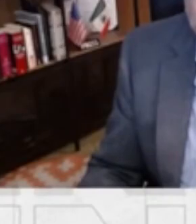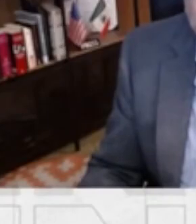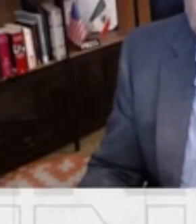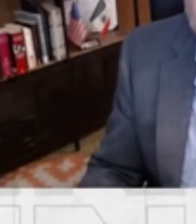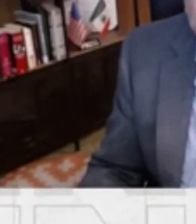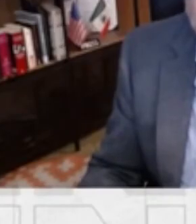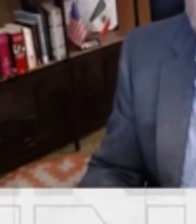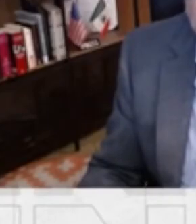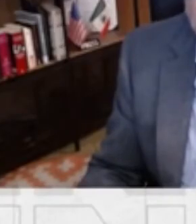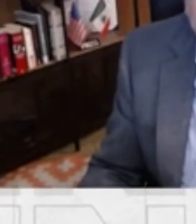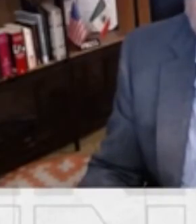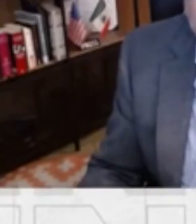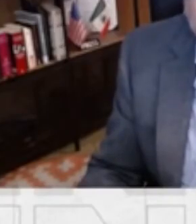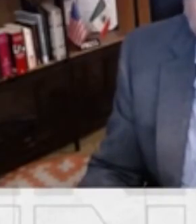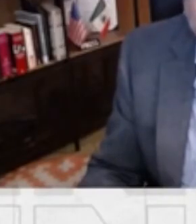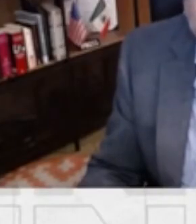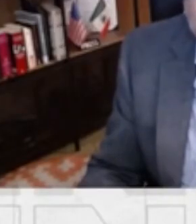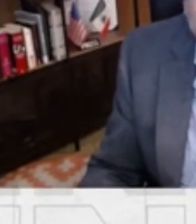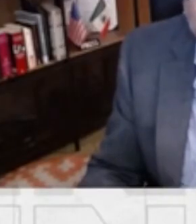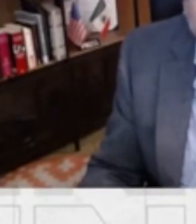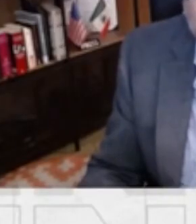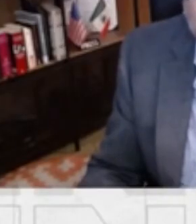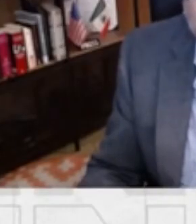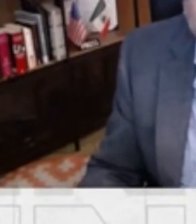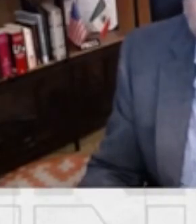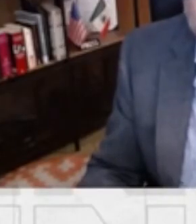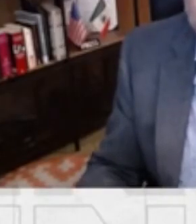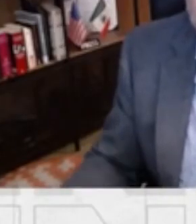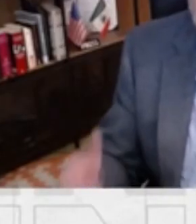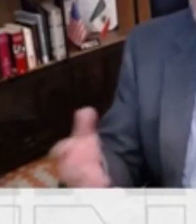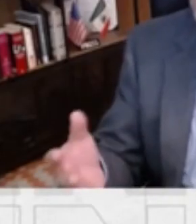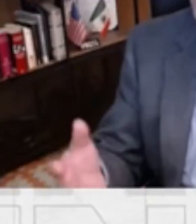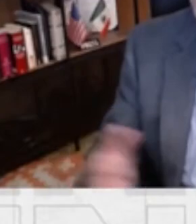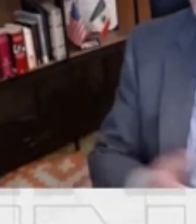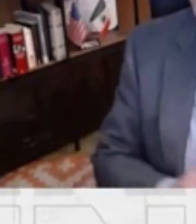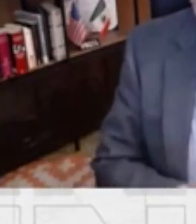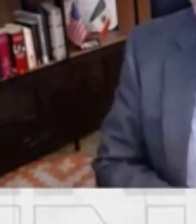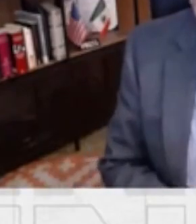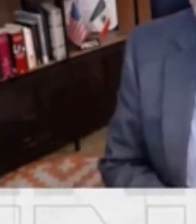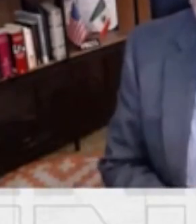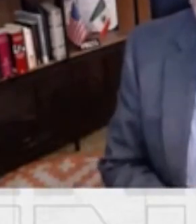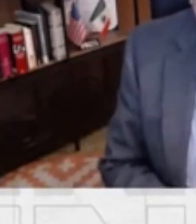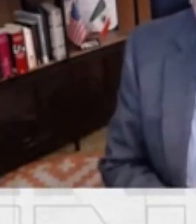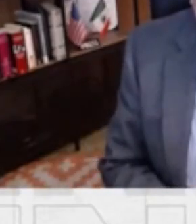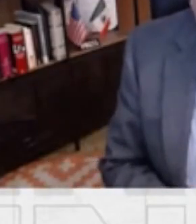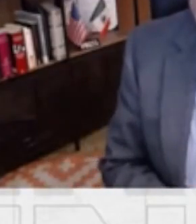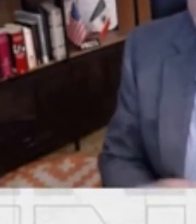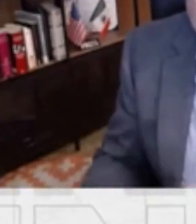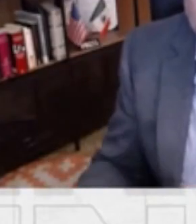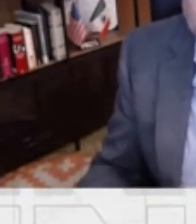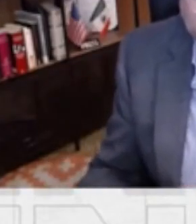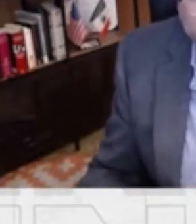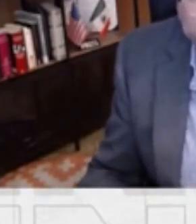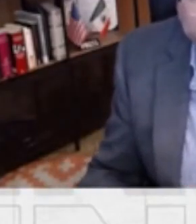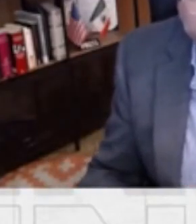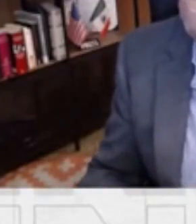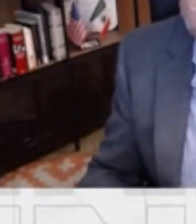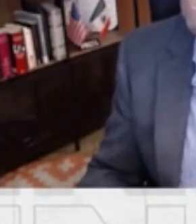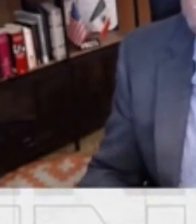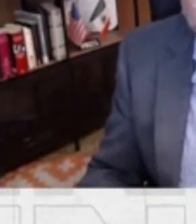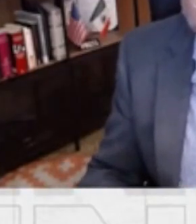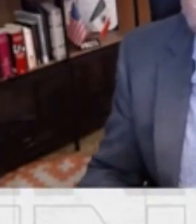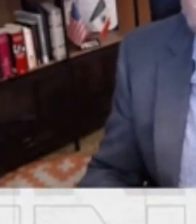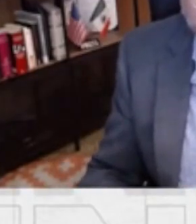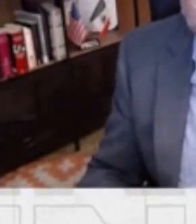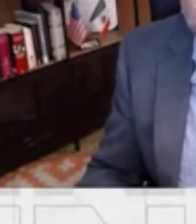de Chile cómo es que se les ha metido una cantidad exorbitante de bots y de trolls que en medio de esta celebración a las vidas de las víctimas